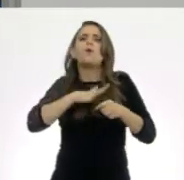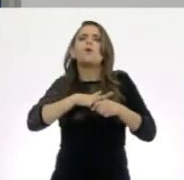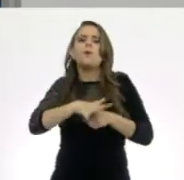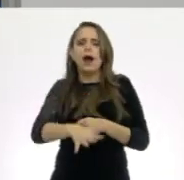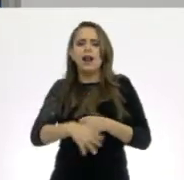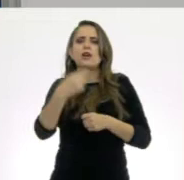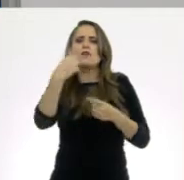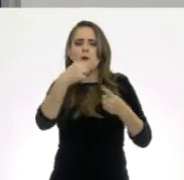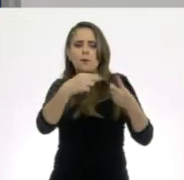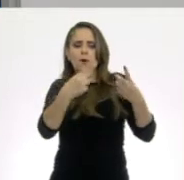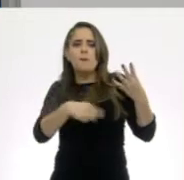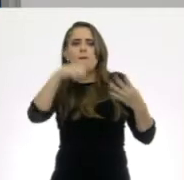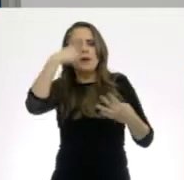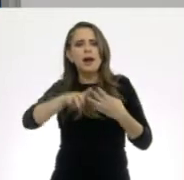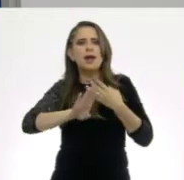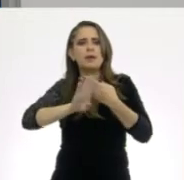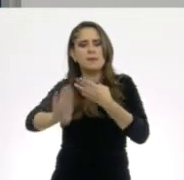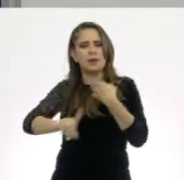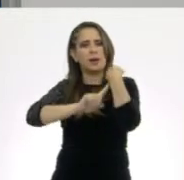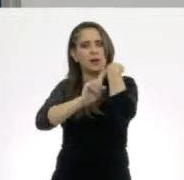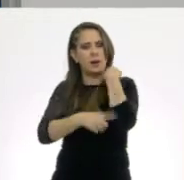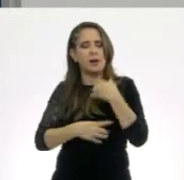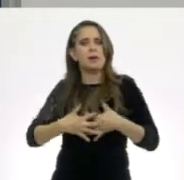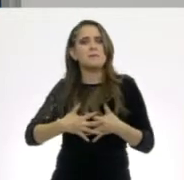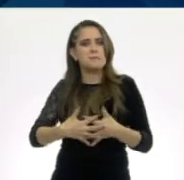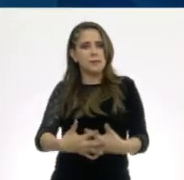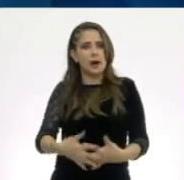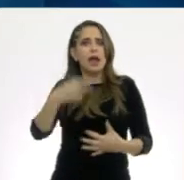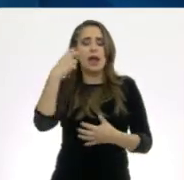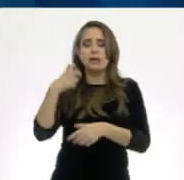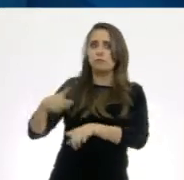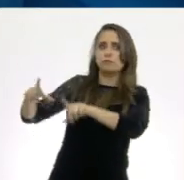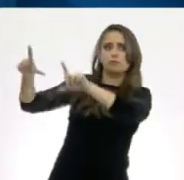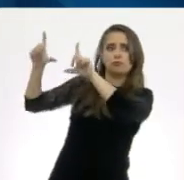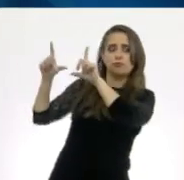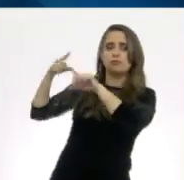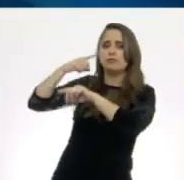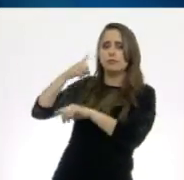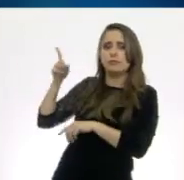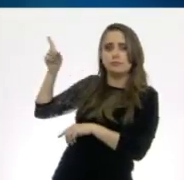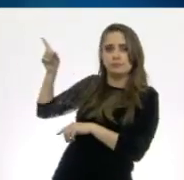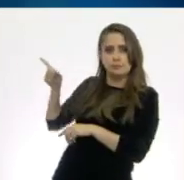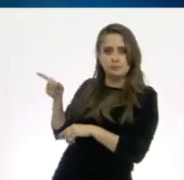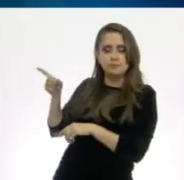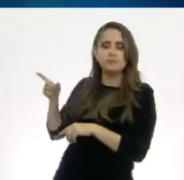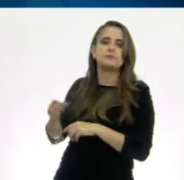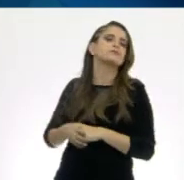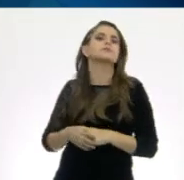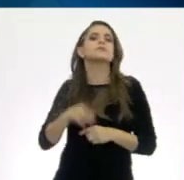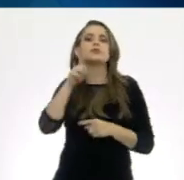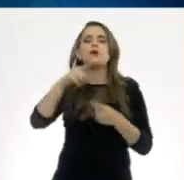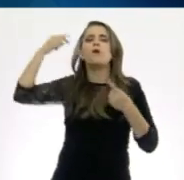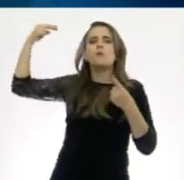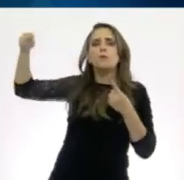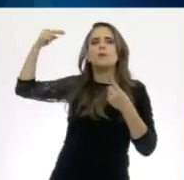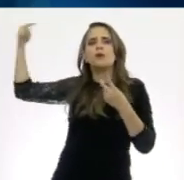mismo tiempo señalar en el tablero la imagen correspondiente. Con este juego ponemos en práctica la